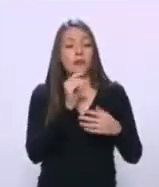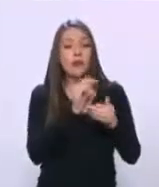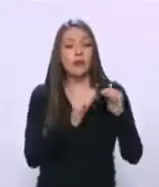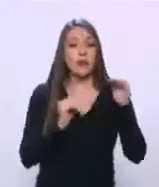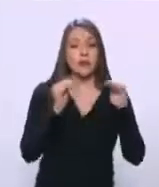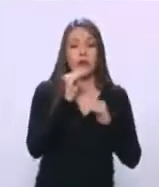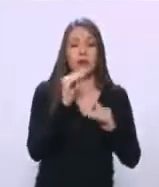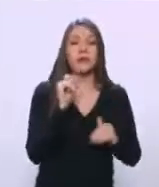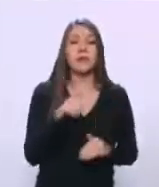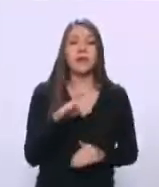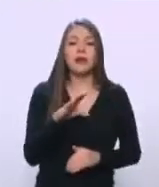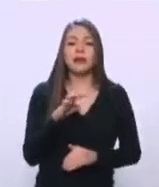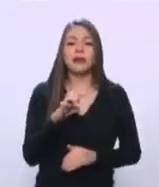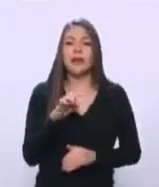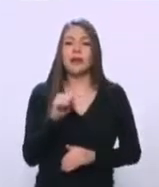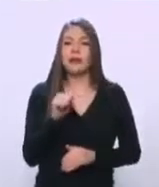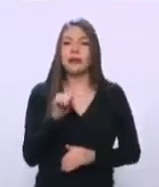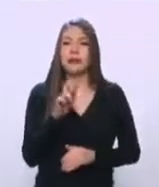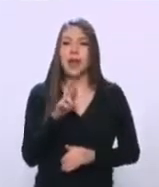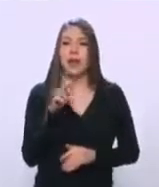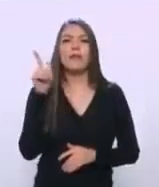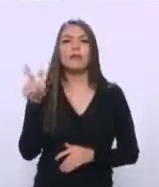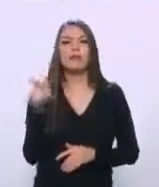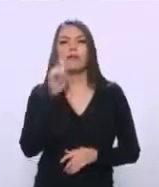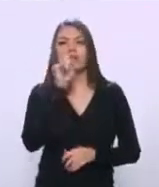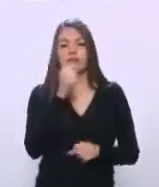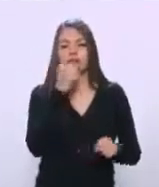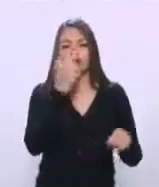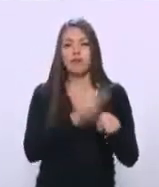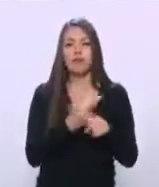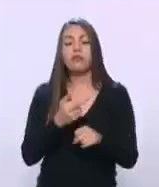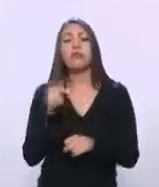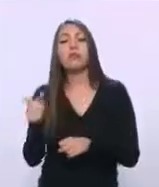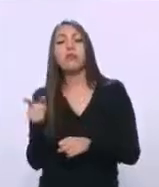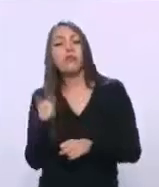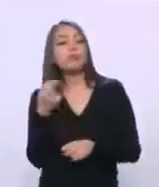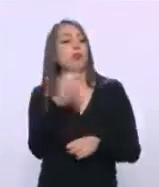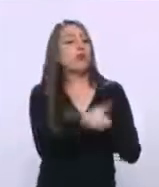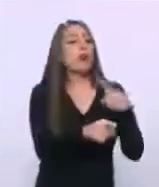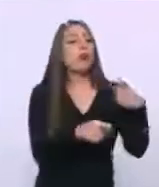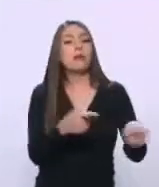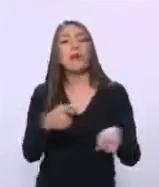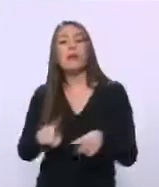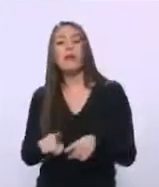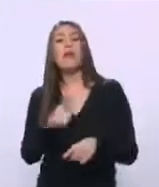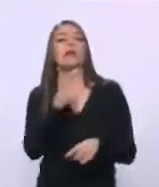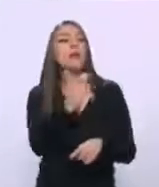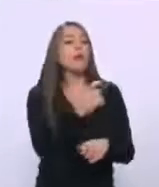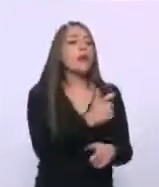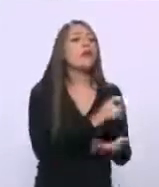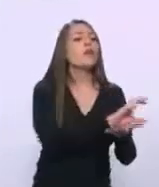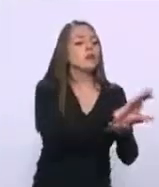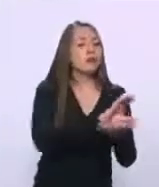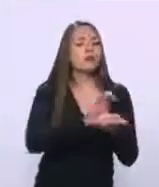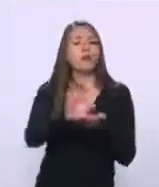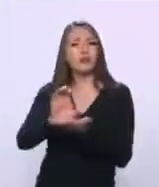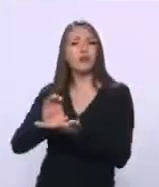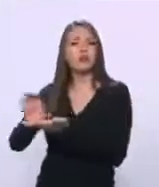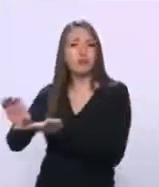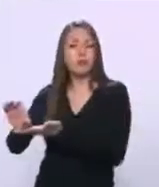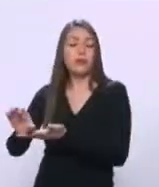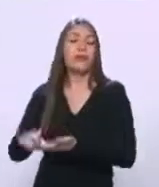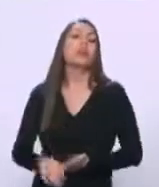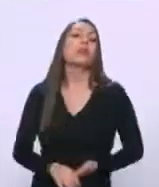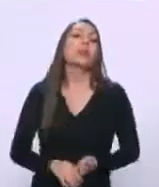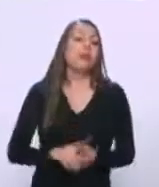Ceja que era el secretario particular quien les daba instrucciones de a quién repartir el dinero. Hubo una investigación en el gobierno